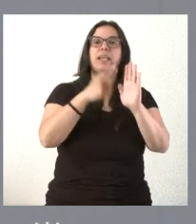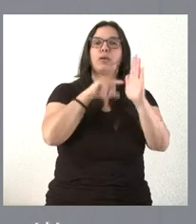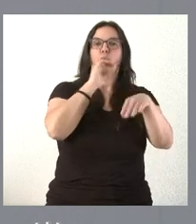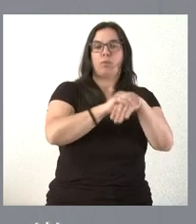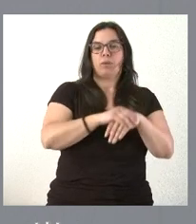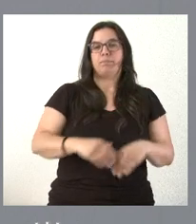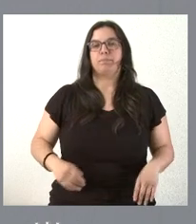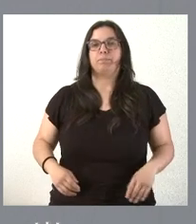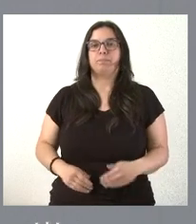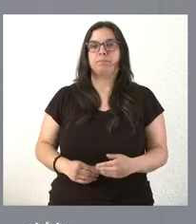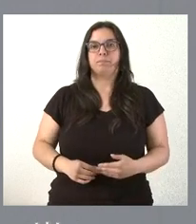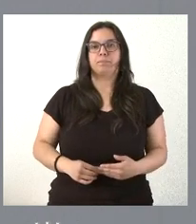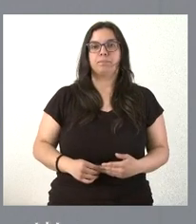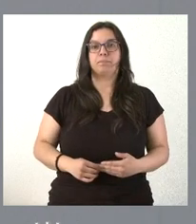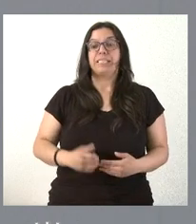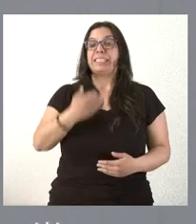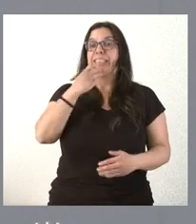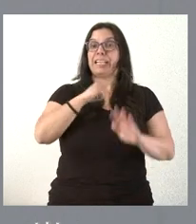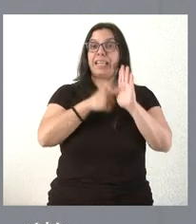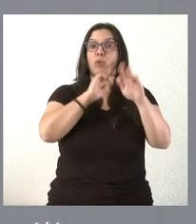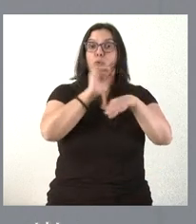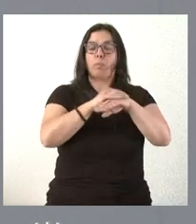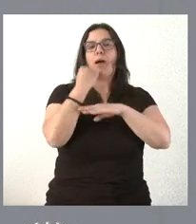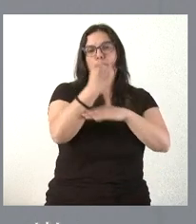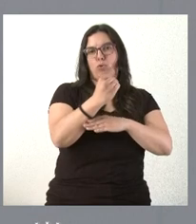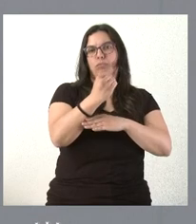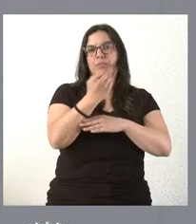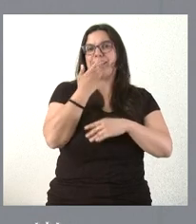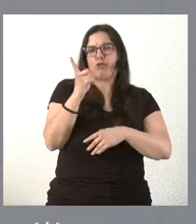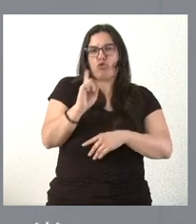ley. Solo si cumplen la ley, recibirán el apoyo de la Junta de Castilla y León.